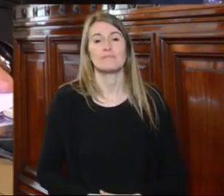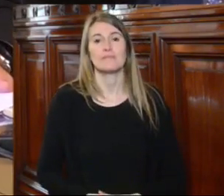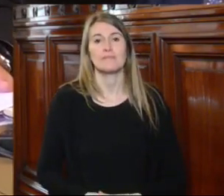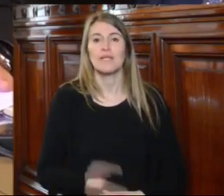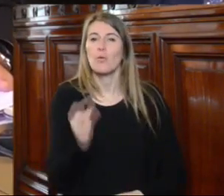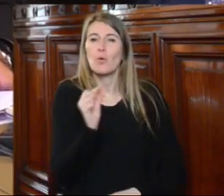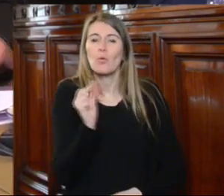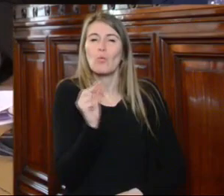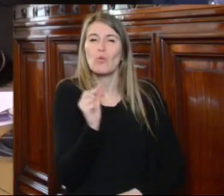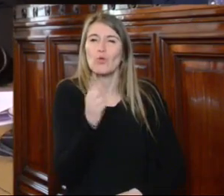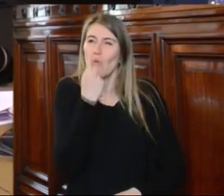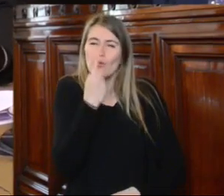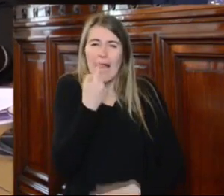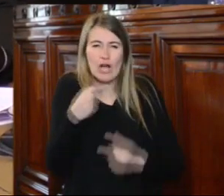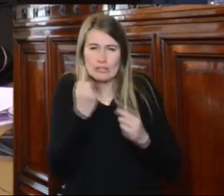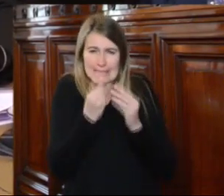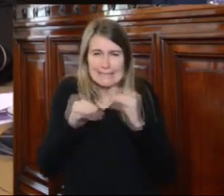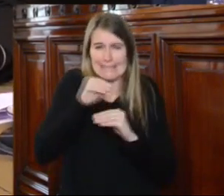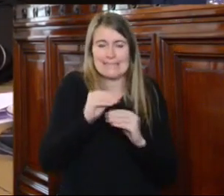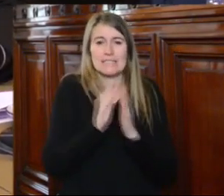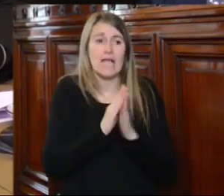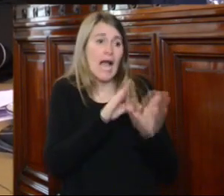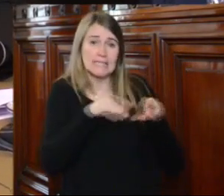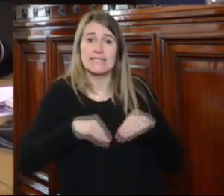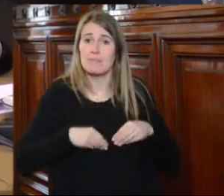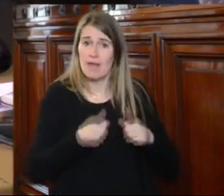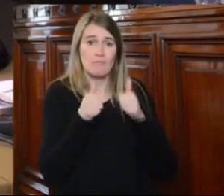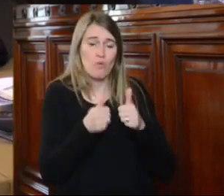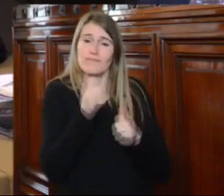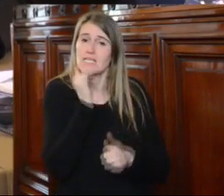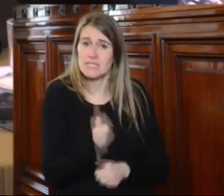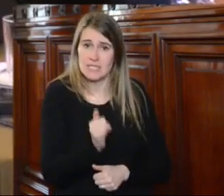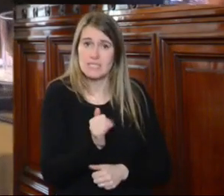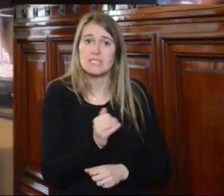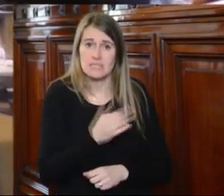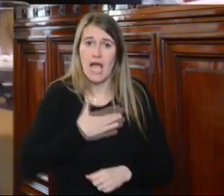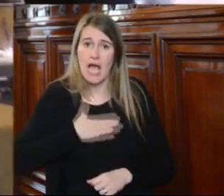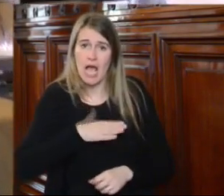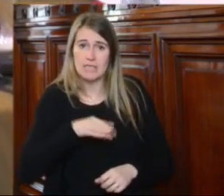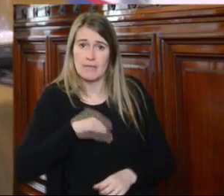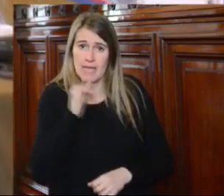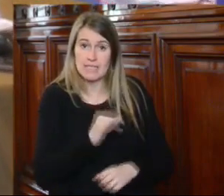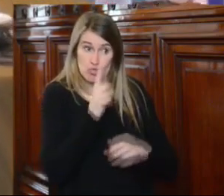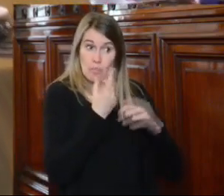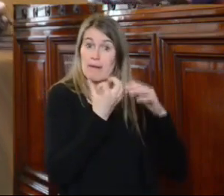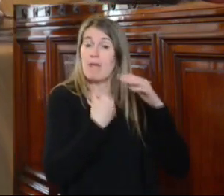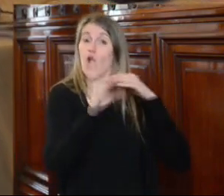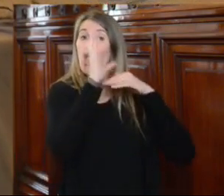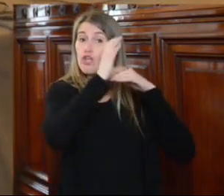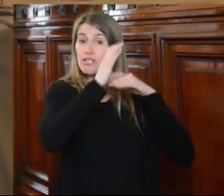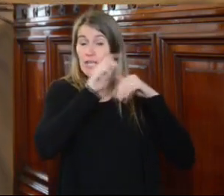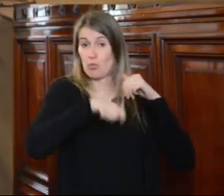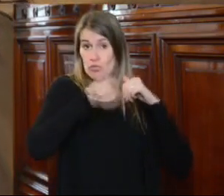disculpe me quedó solamente una cosa aceptamos de muy buen grado el planteo de la suprema corte de justicia dentro de nuestras